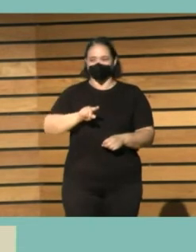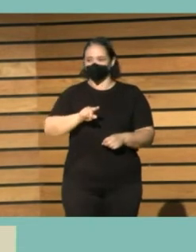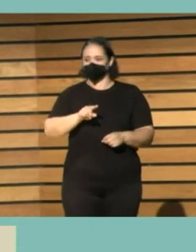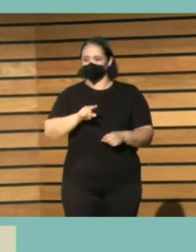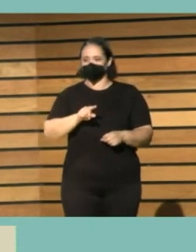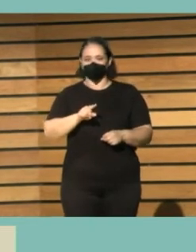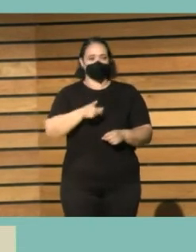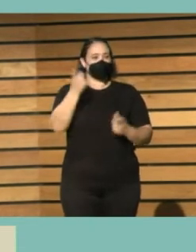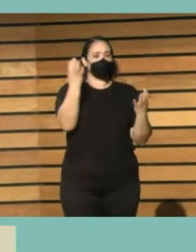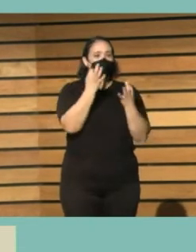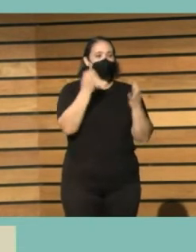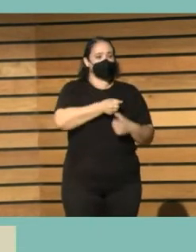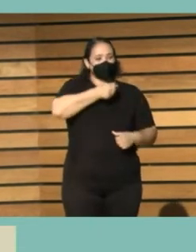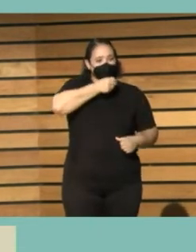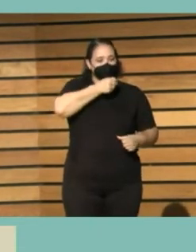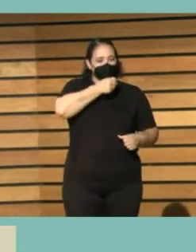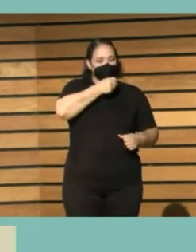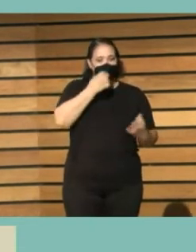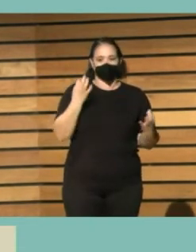un micro por favor